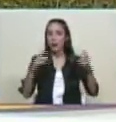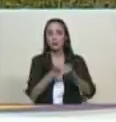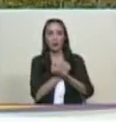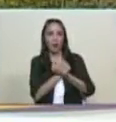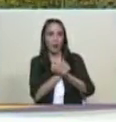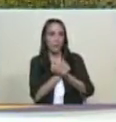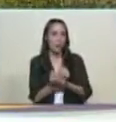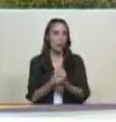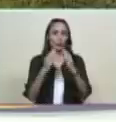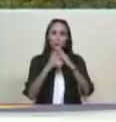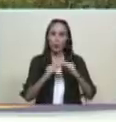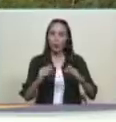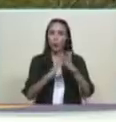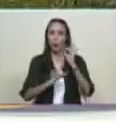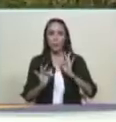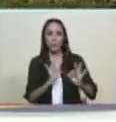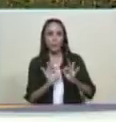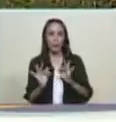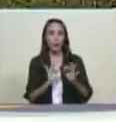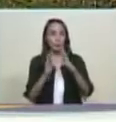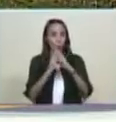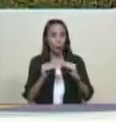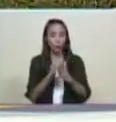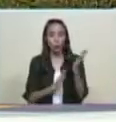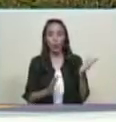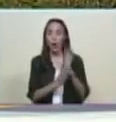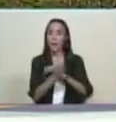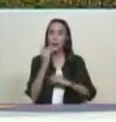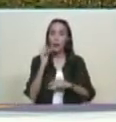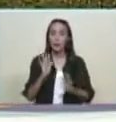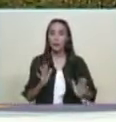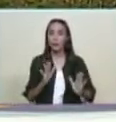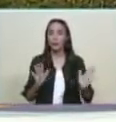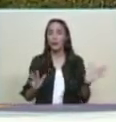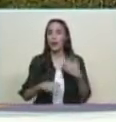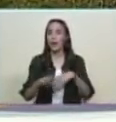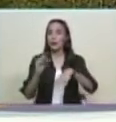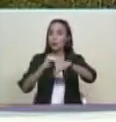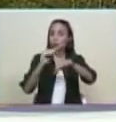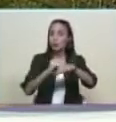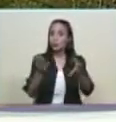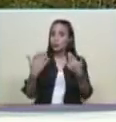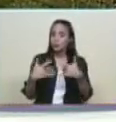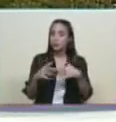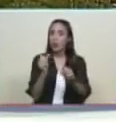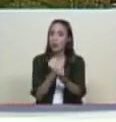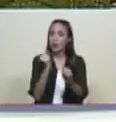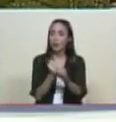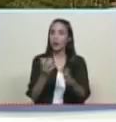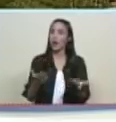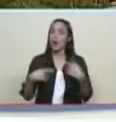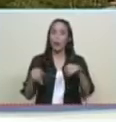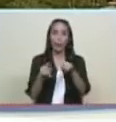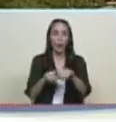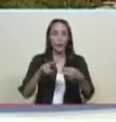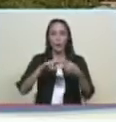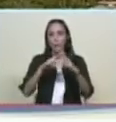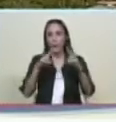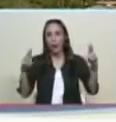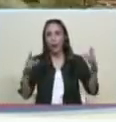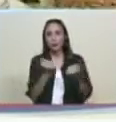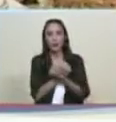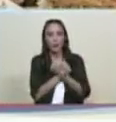preparado para atender las instrucciones suyas mi comandante y esta nueva batalla por la vida por la paz aquí igualmente están todos